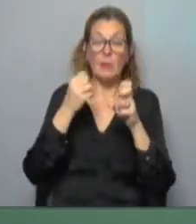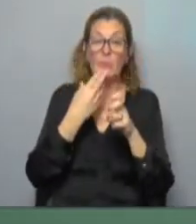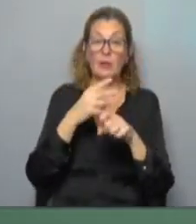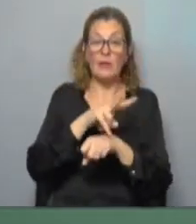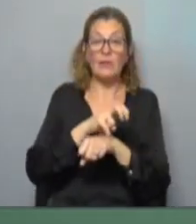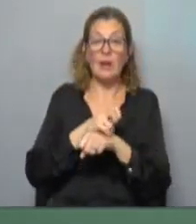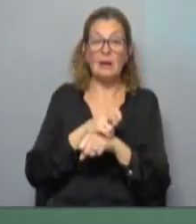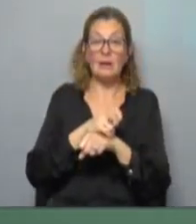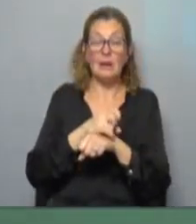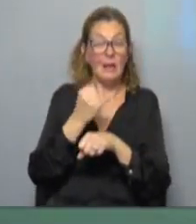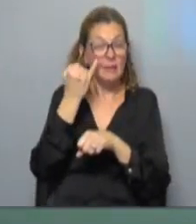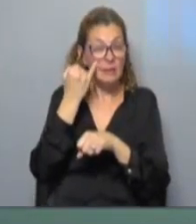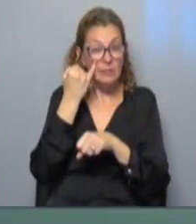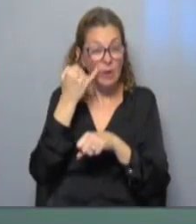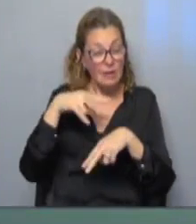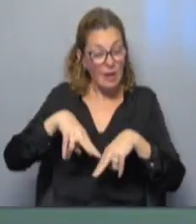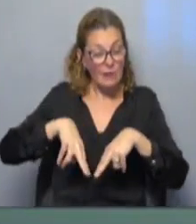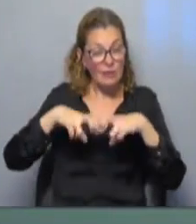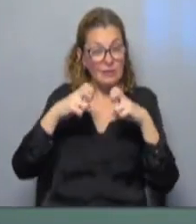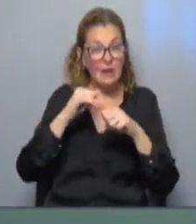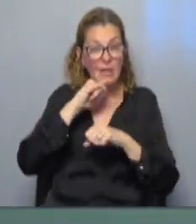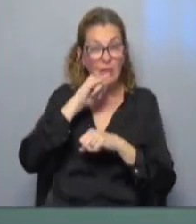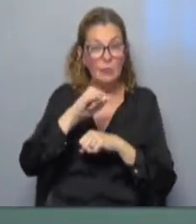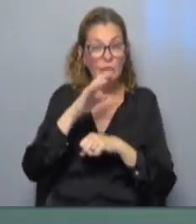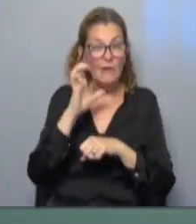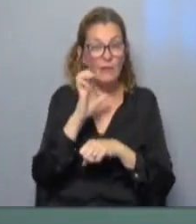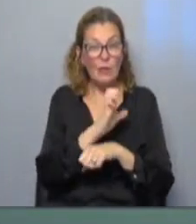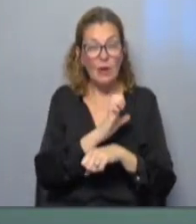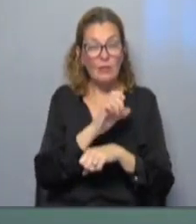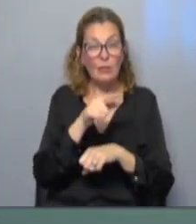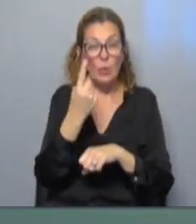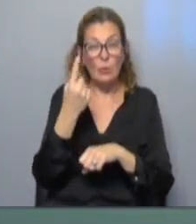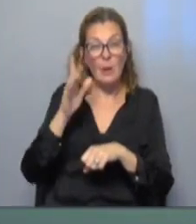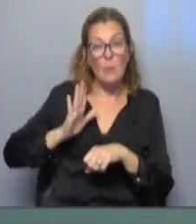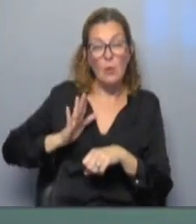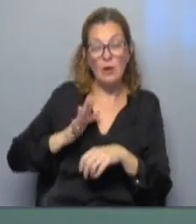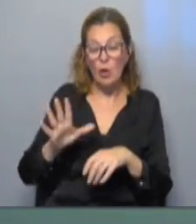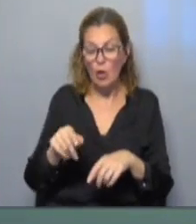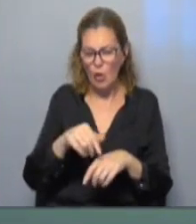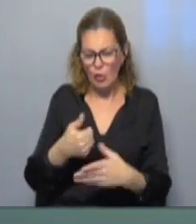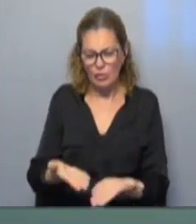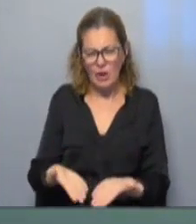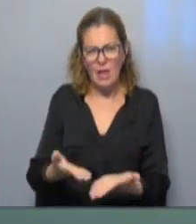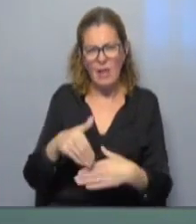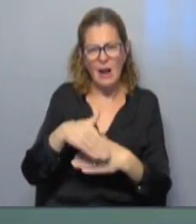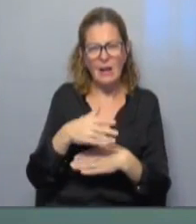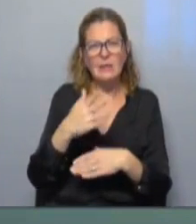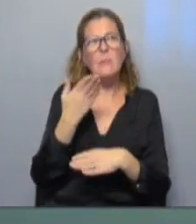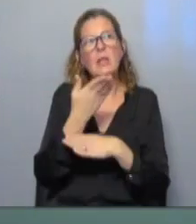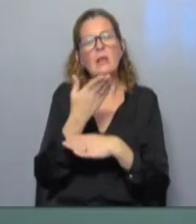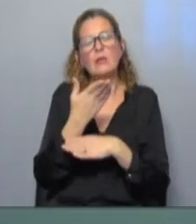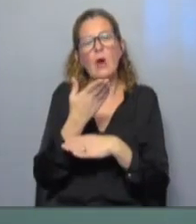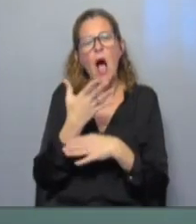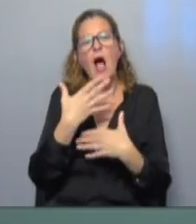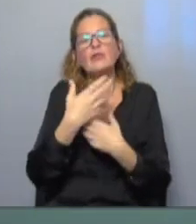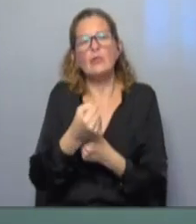Fiscalía de Delitos Sexuales investiga la denuncia de violación resultante de que una mujer fue encontrada semidesnuda pidiendo auxilio en